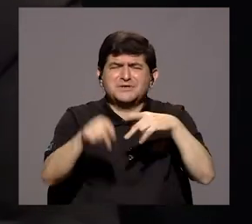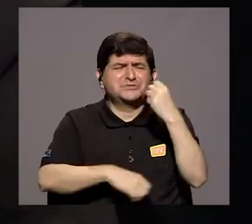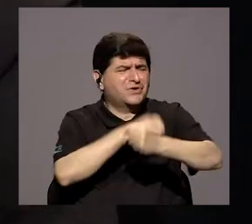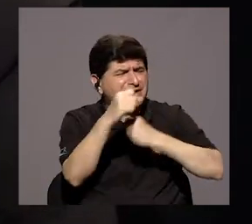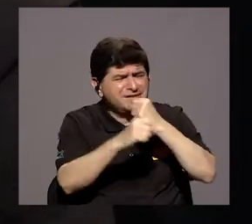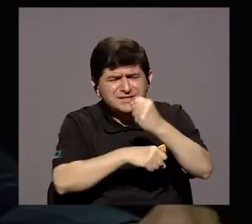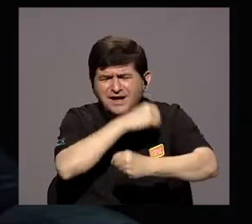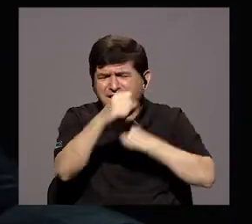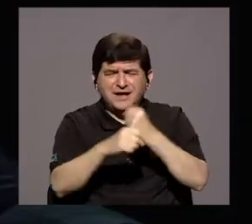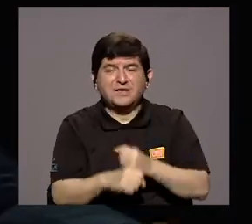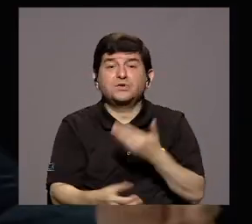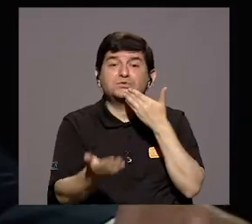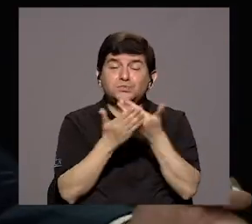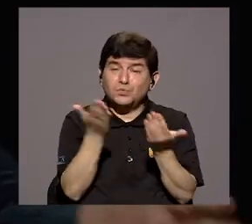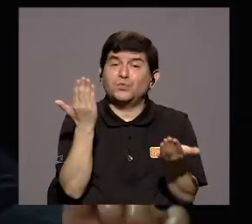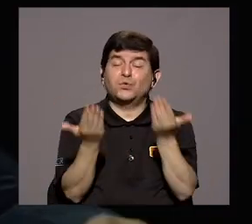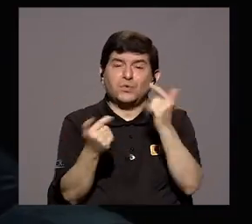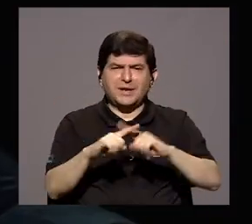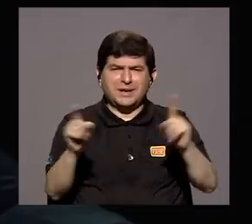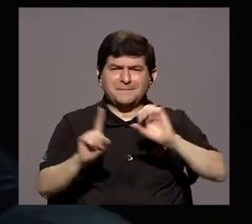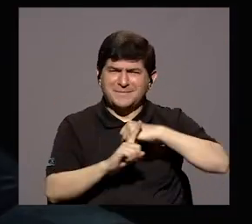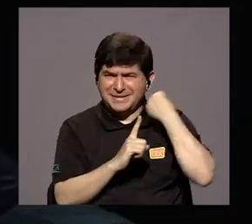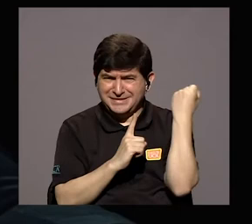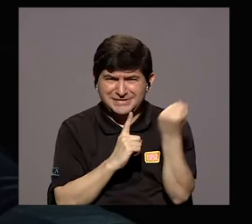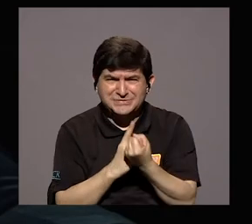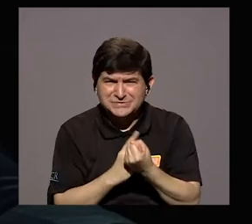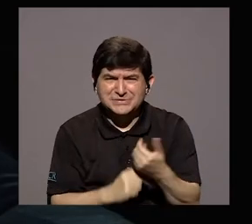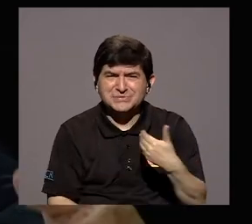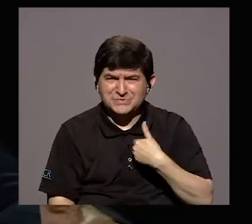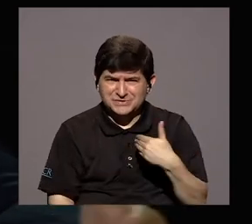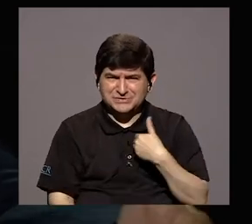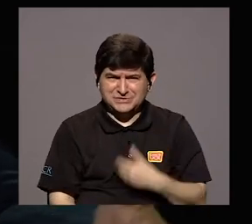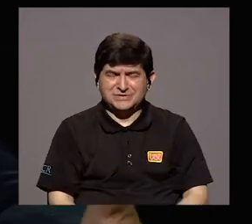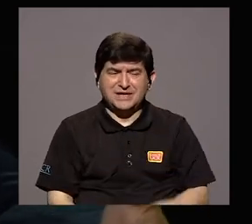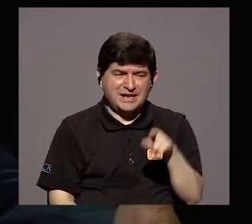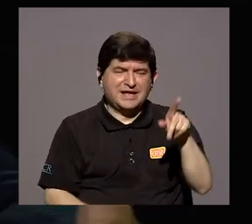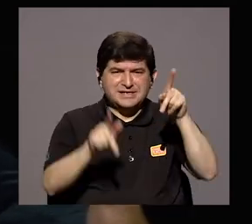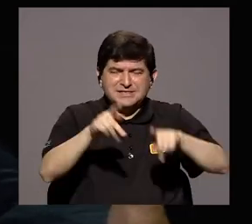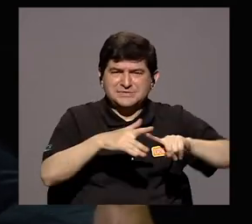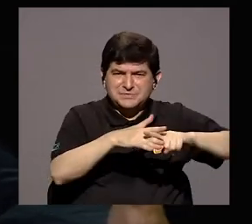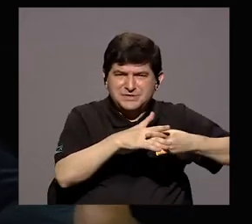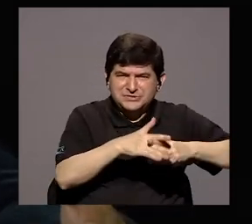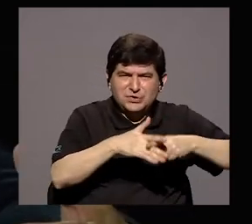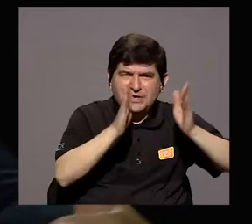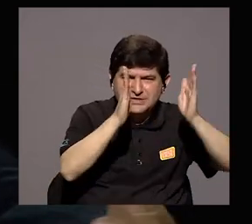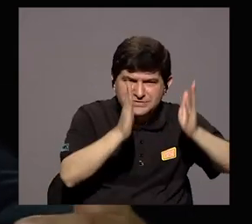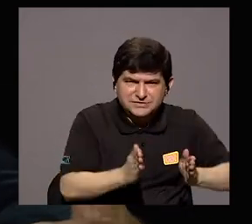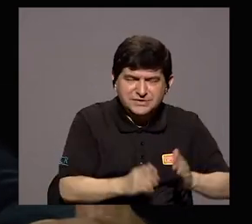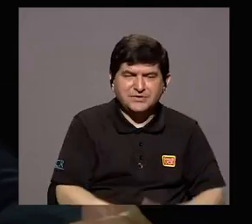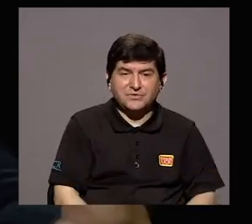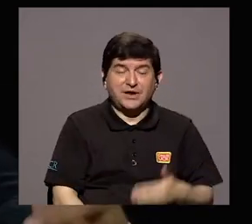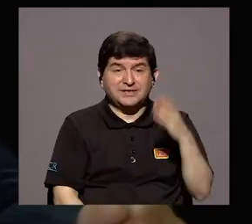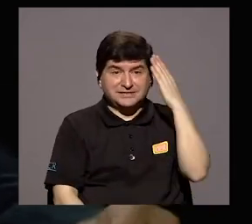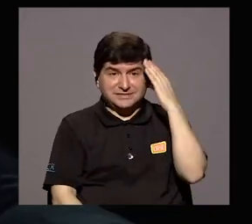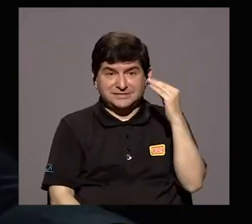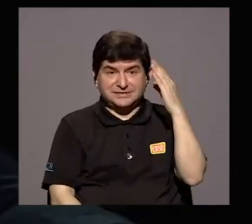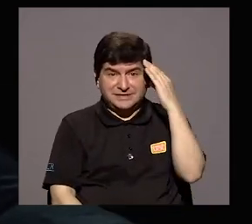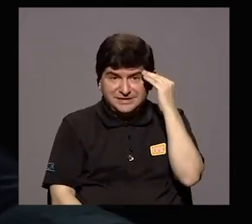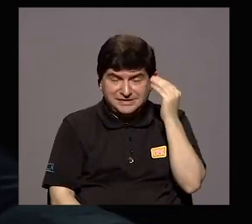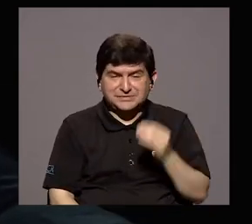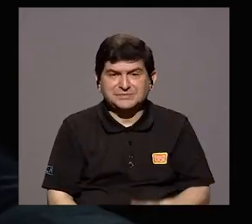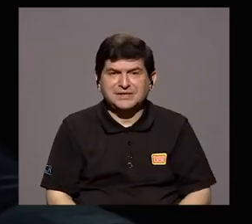años desarrollándose. Qué buena analogía, pero ¿cuál es el estado de estos restauradores que en este momento viven una situación muy